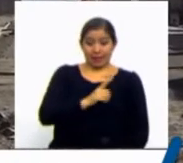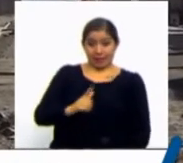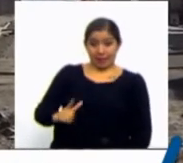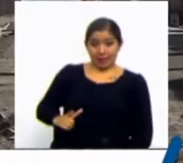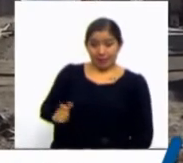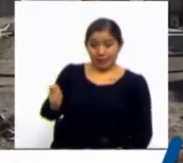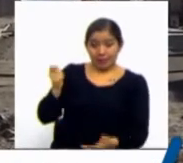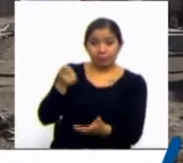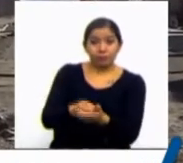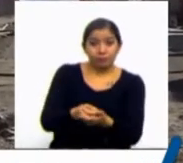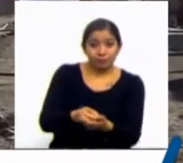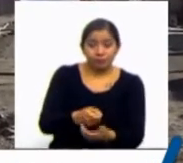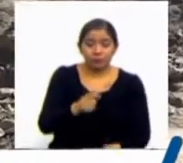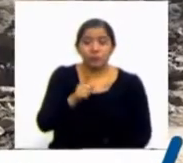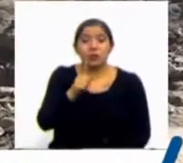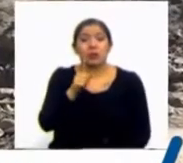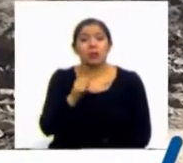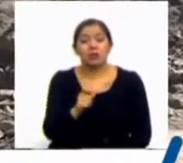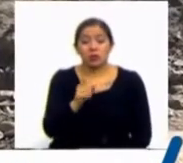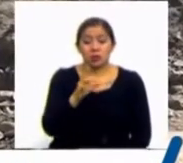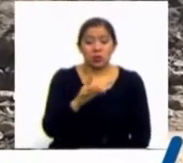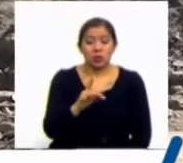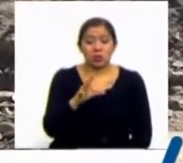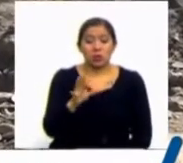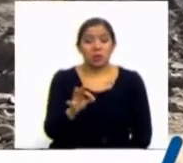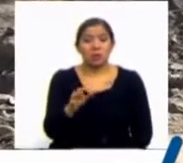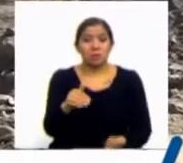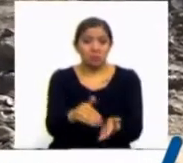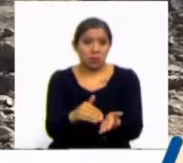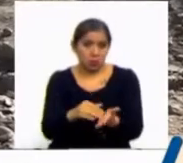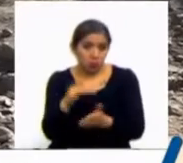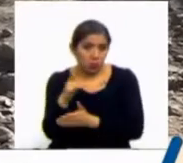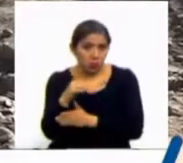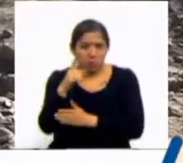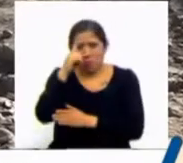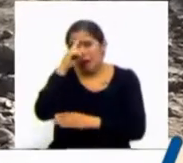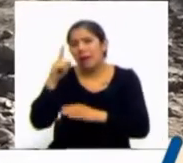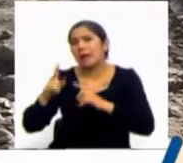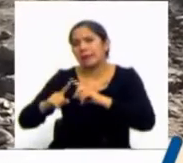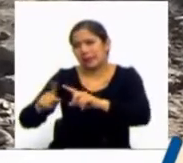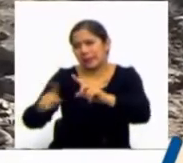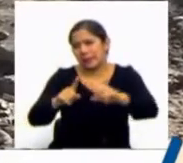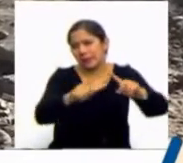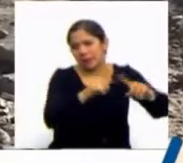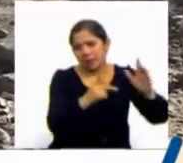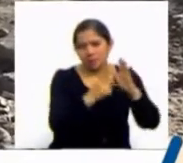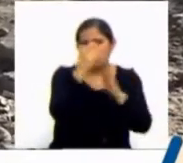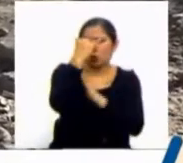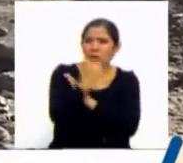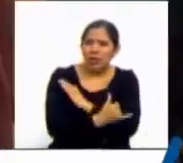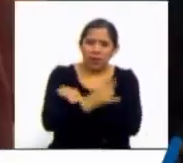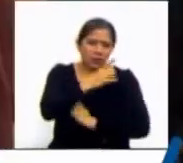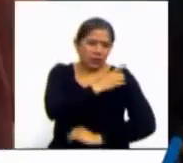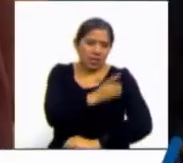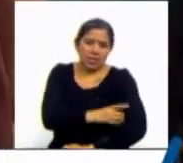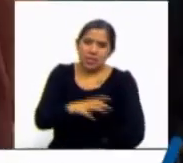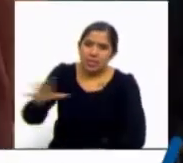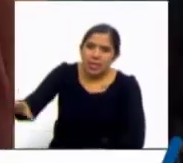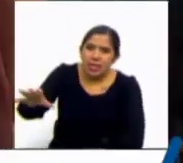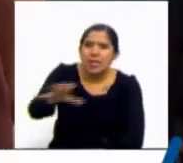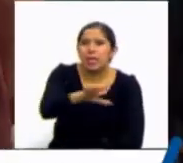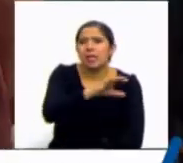189 millones de bolivianos para lo que son proyectos distritales que se